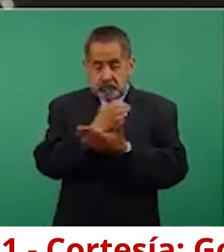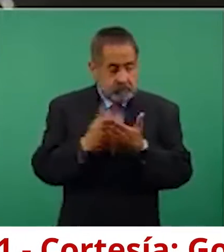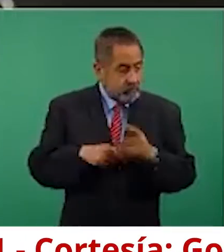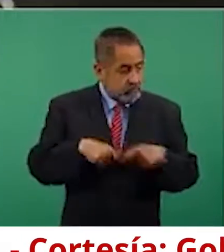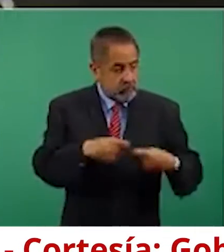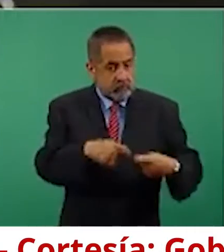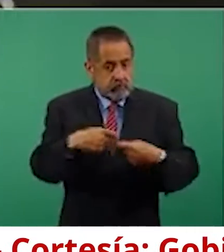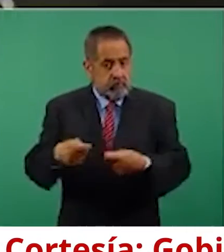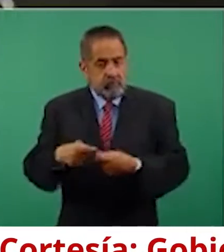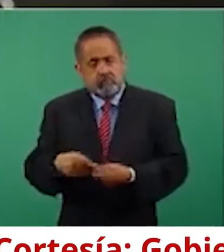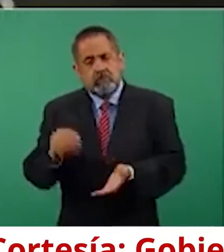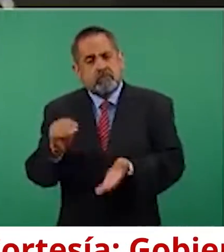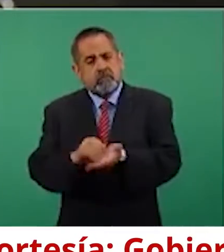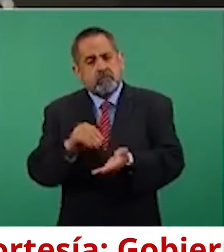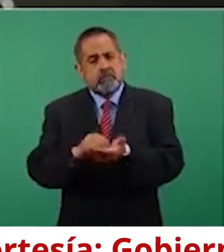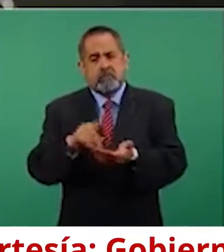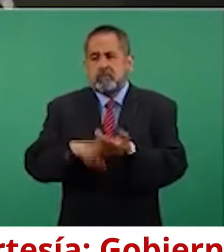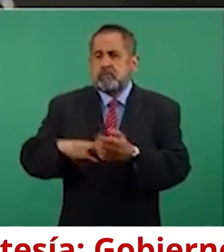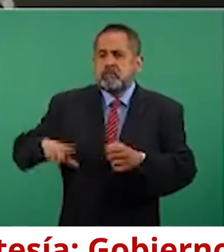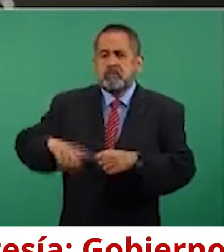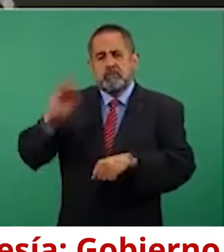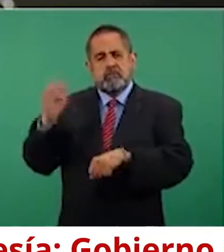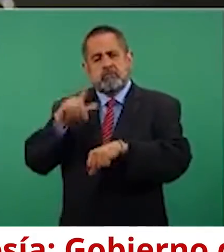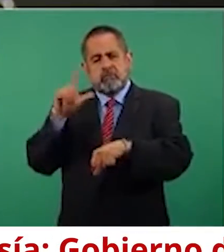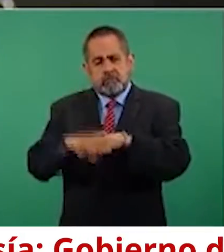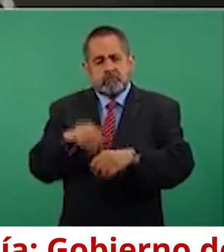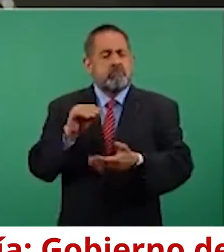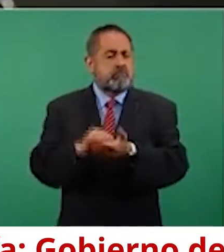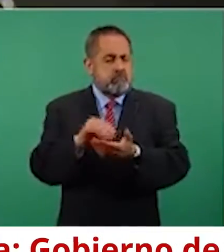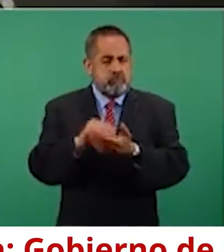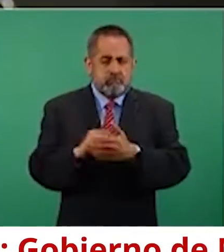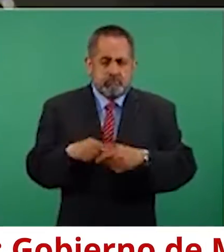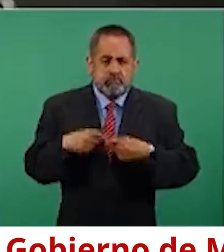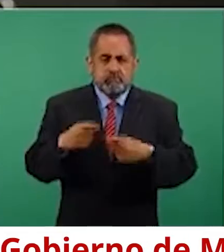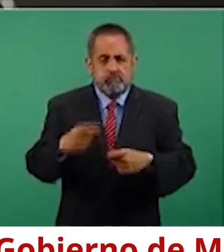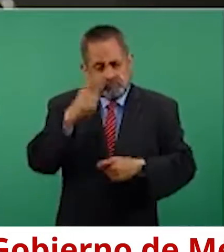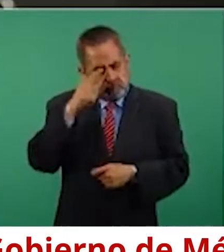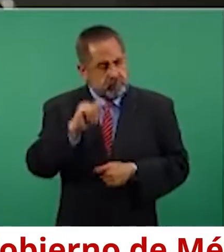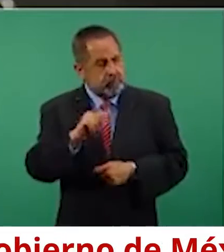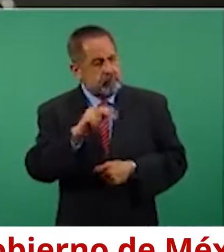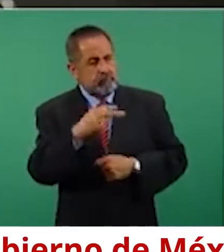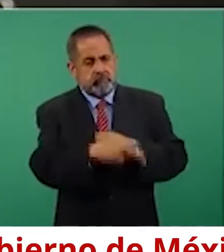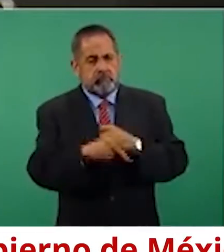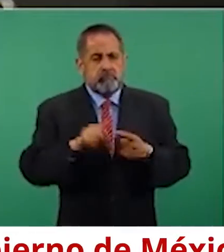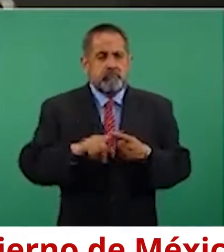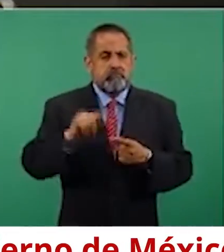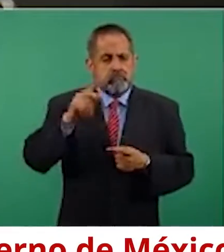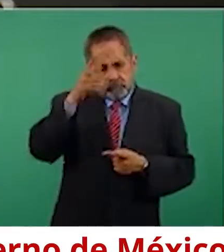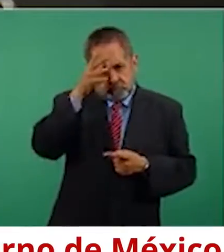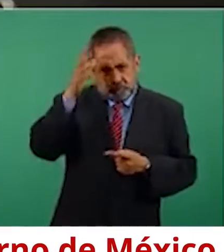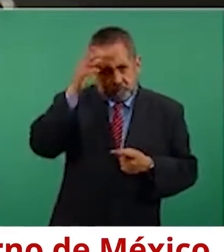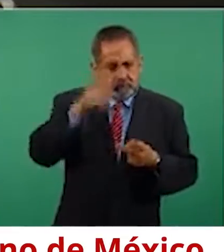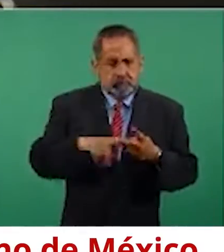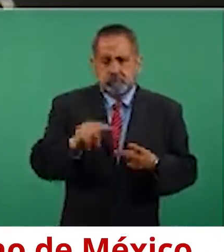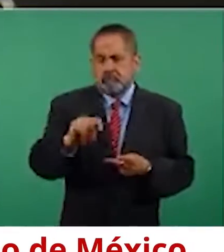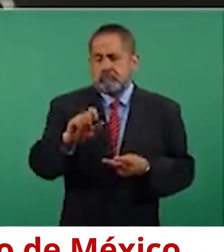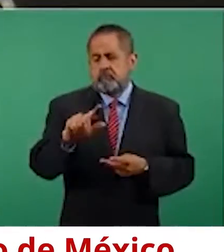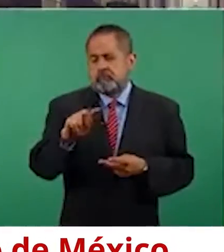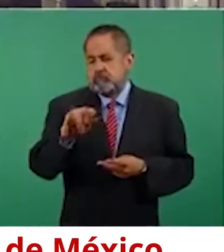favoreciendo el gobierno federal, siguen favoreciendo a las televisoras, TV Azteca Televisa, con